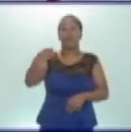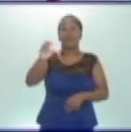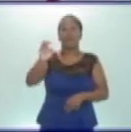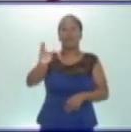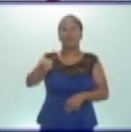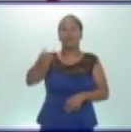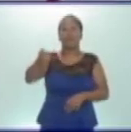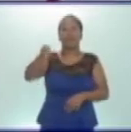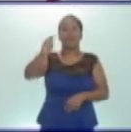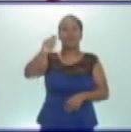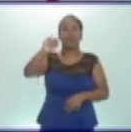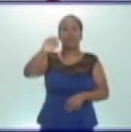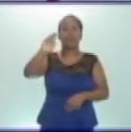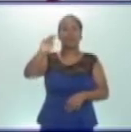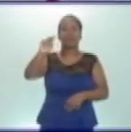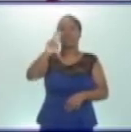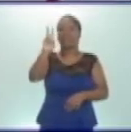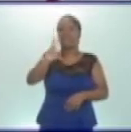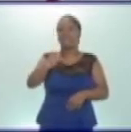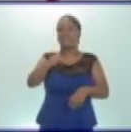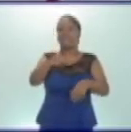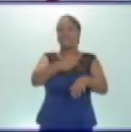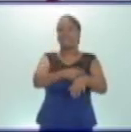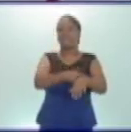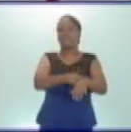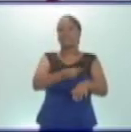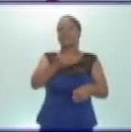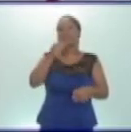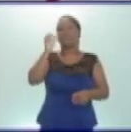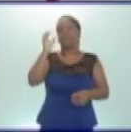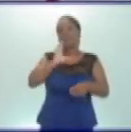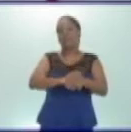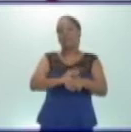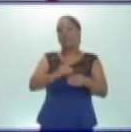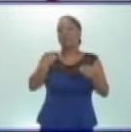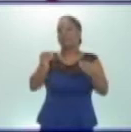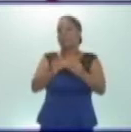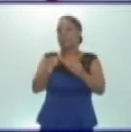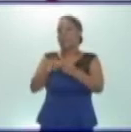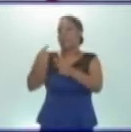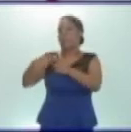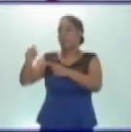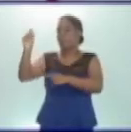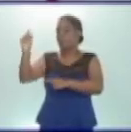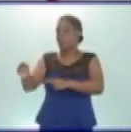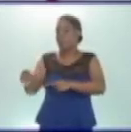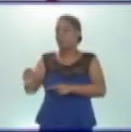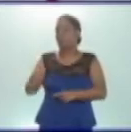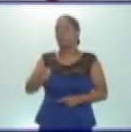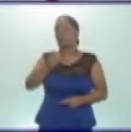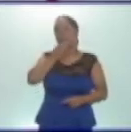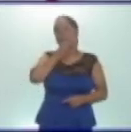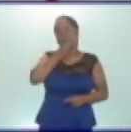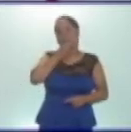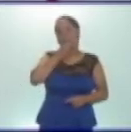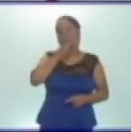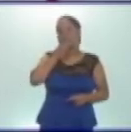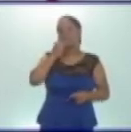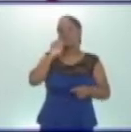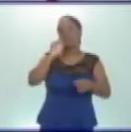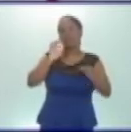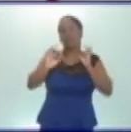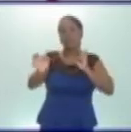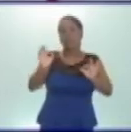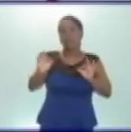Esta enfermedad es transmisible, que por supuesto se puede prevenir. Pueden convertirse en una enfermedad prolongada